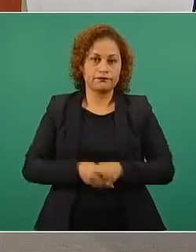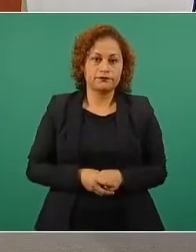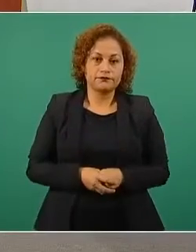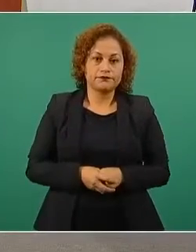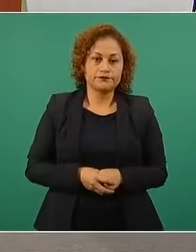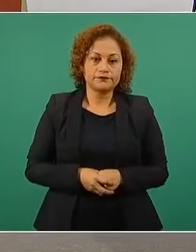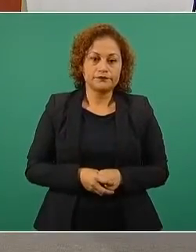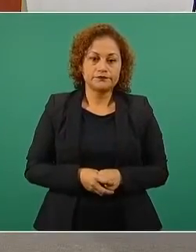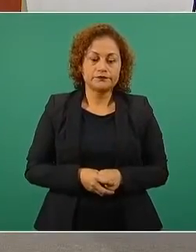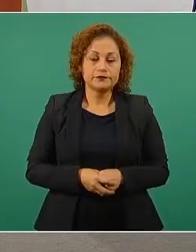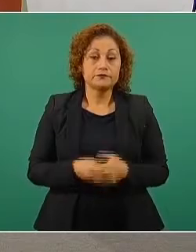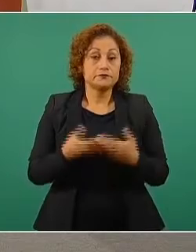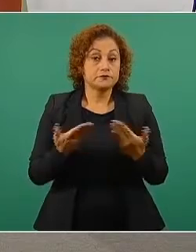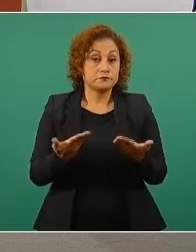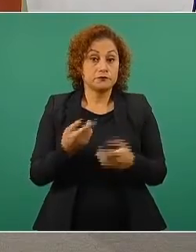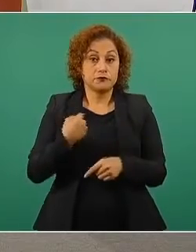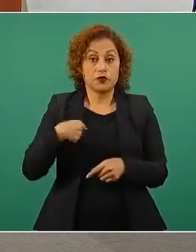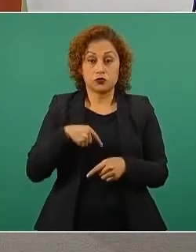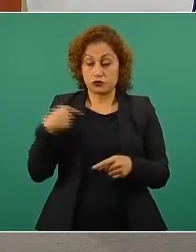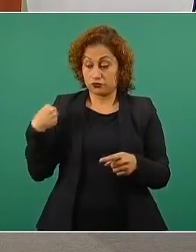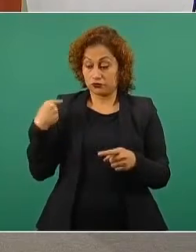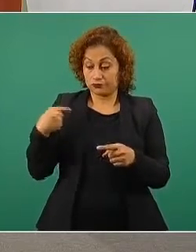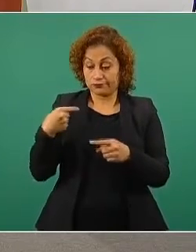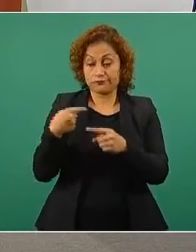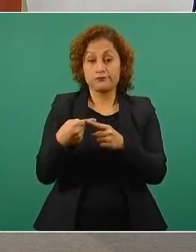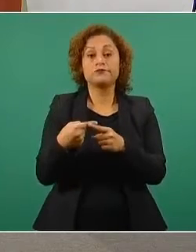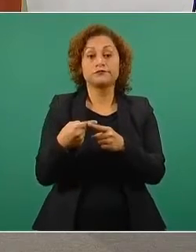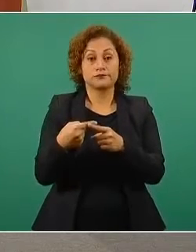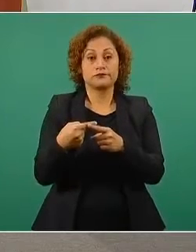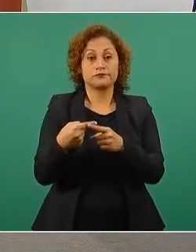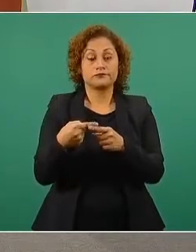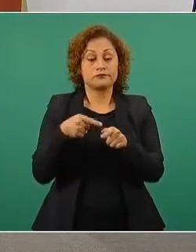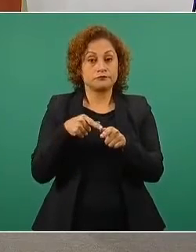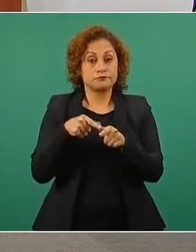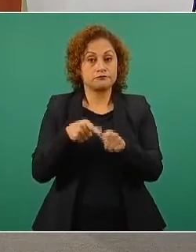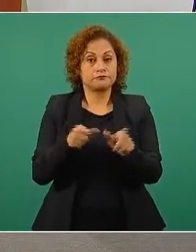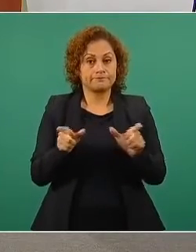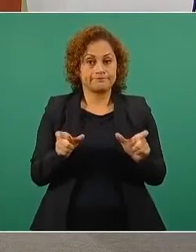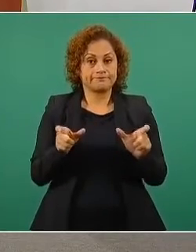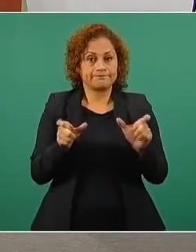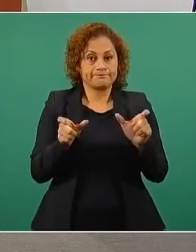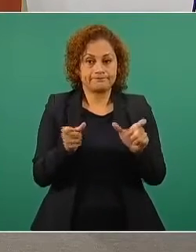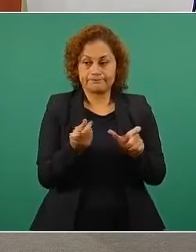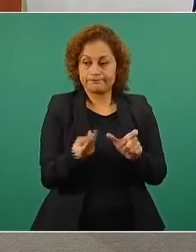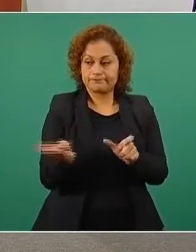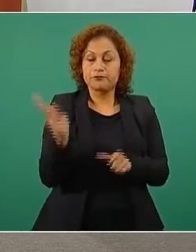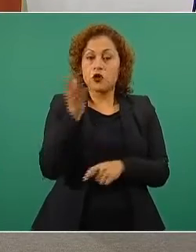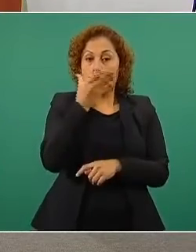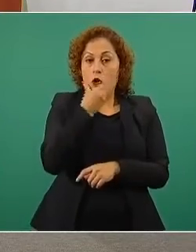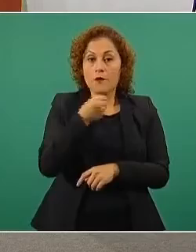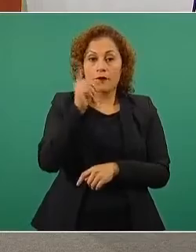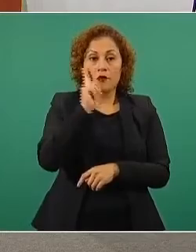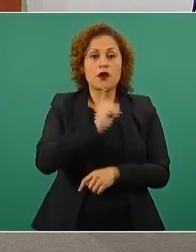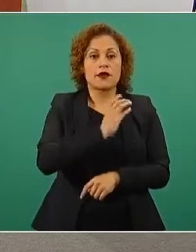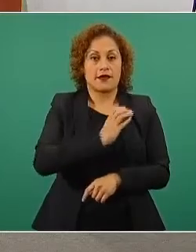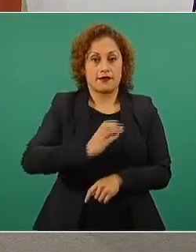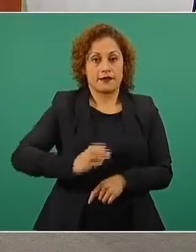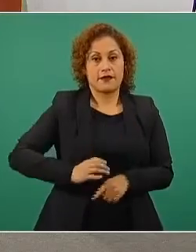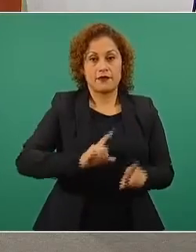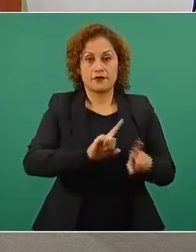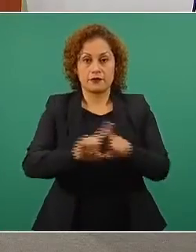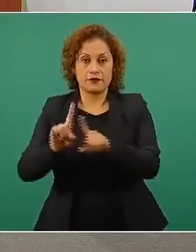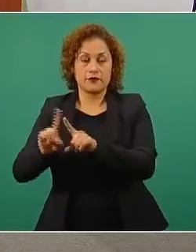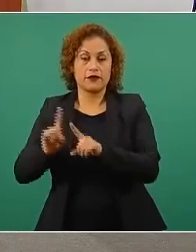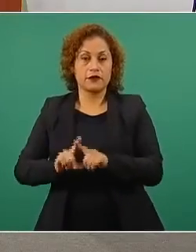fecha, en seguimiento a las candidatas y candidatos, en el caso de